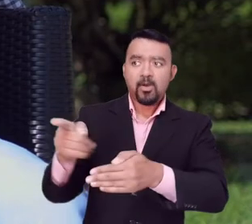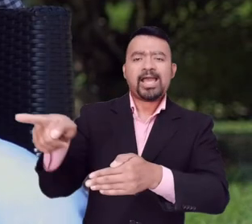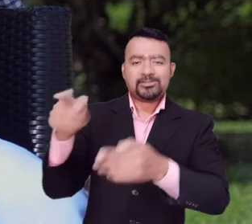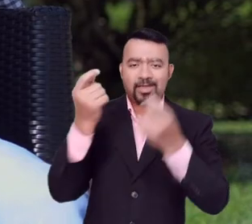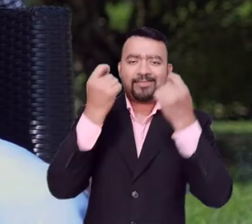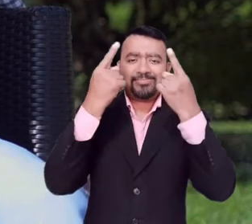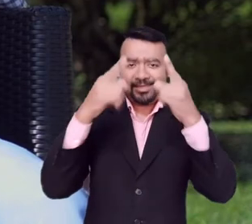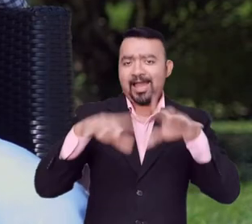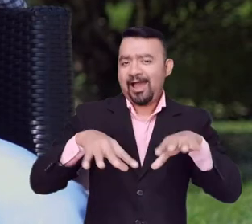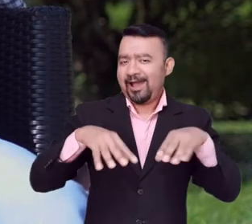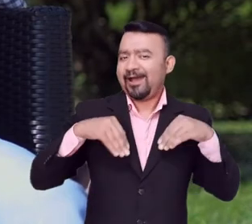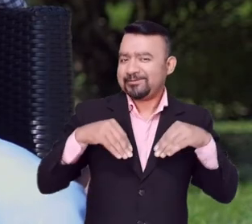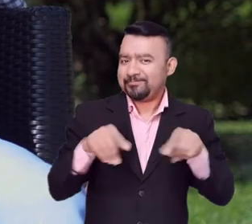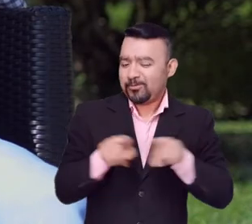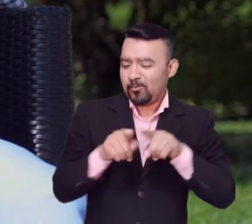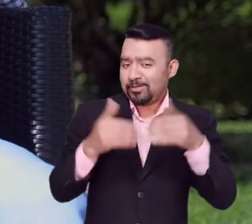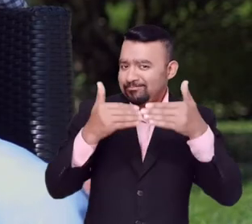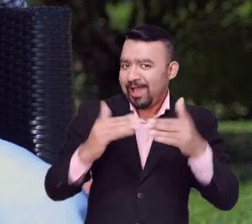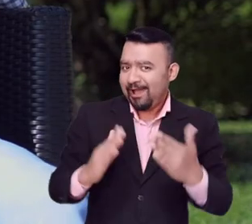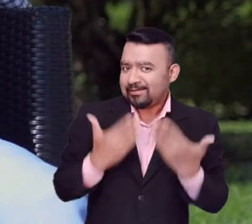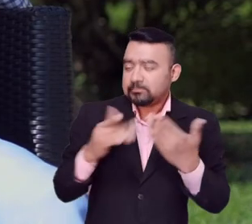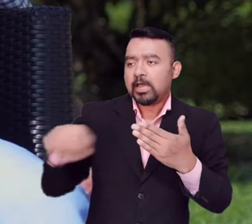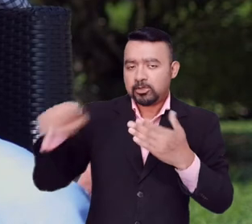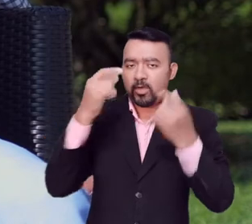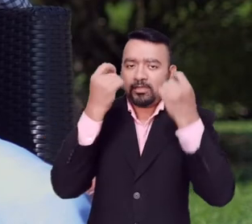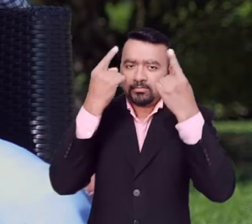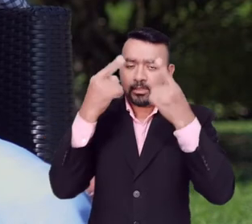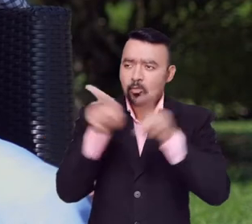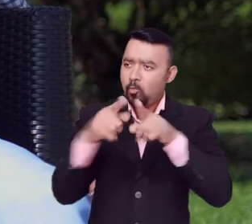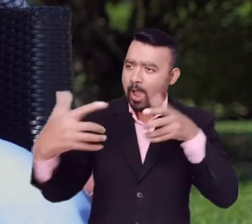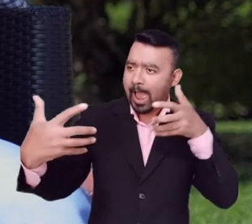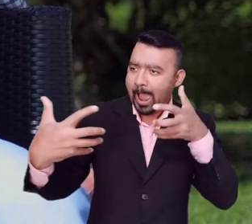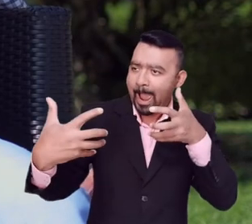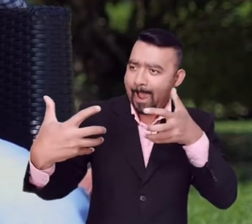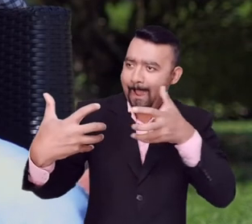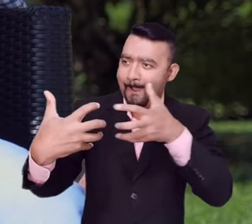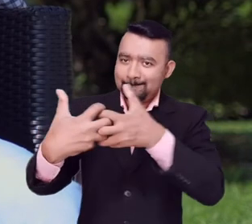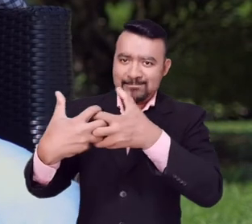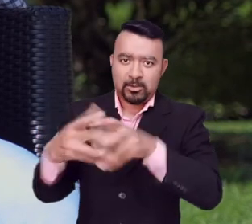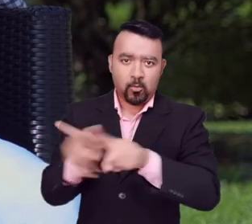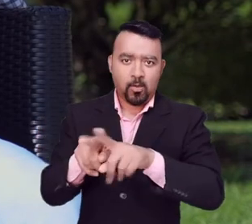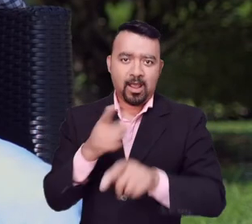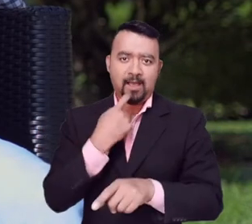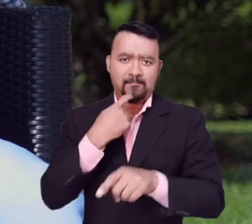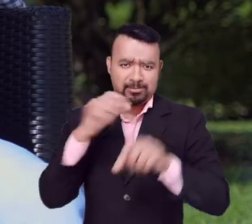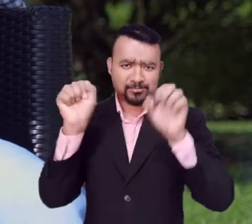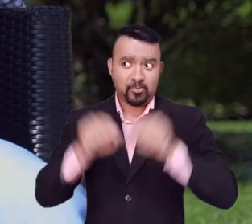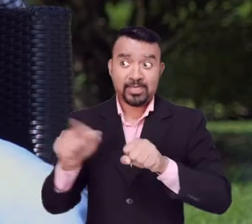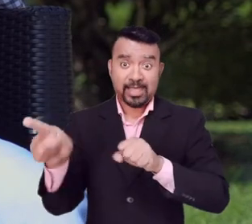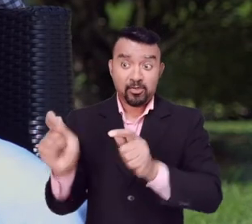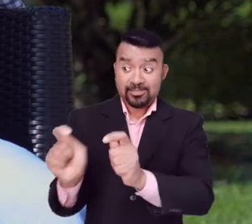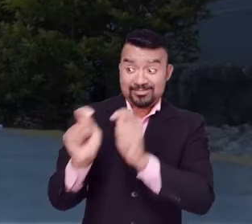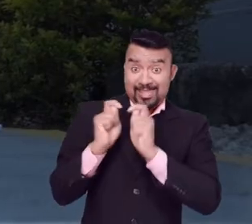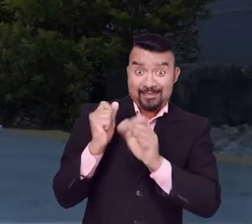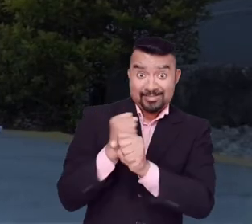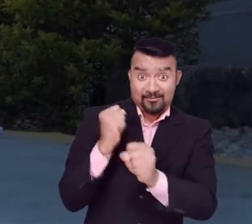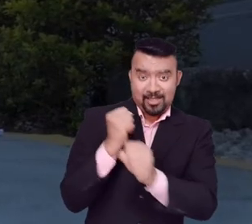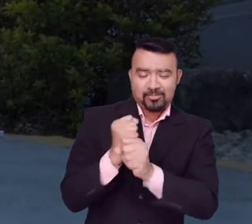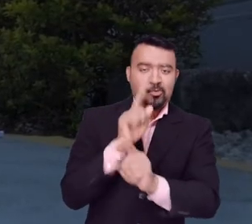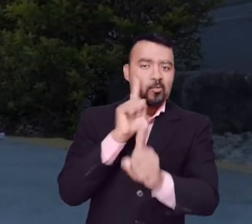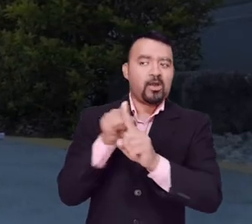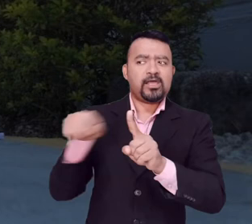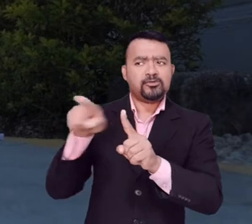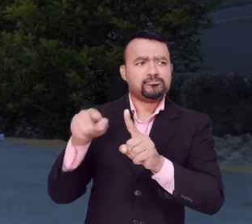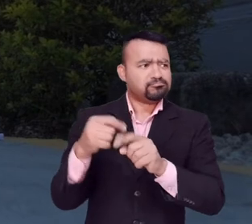paso, escalón por escalón y en virtud de ello he sabido responder desde mis posibilidades a lo que ellos me han encomendado y